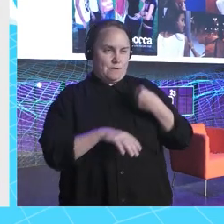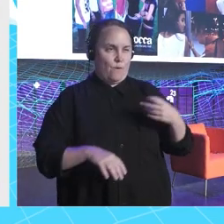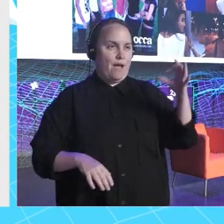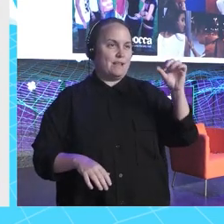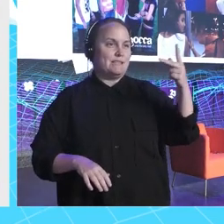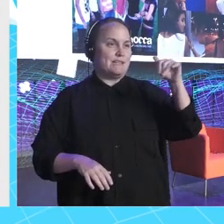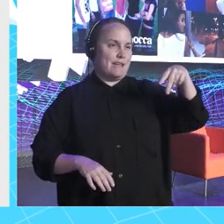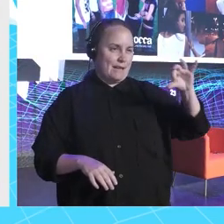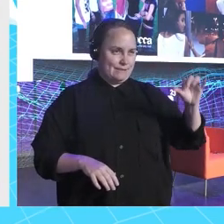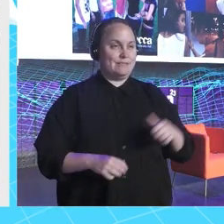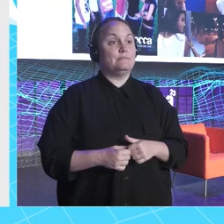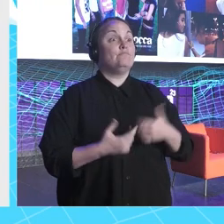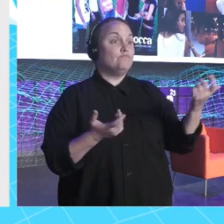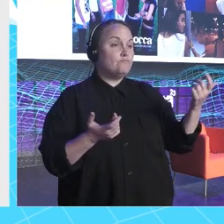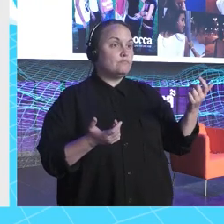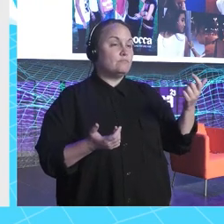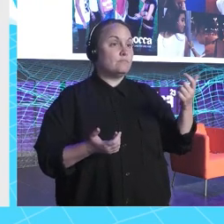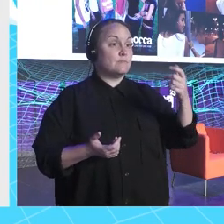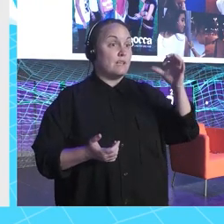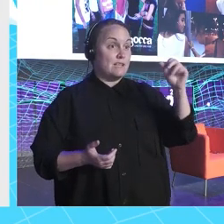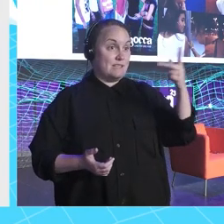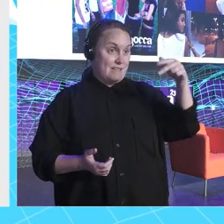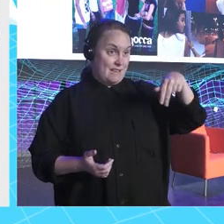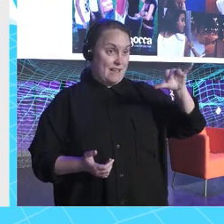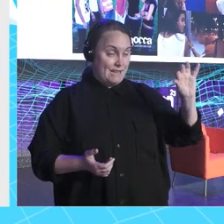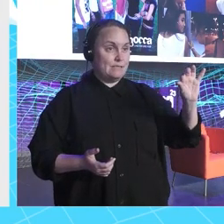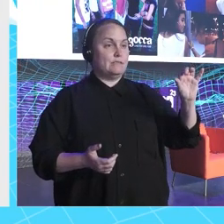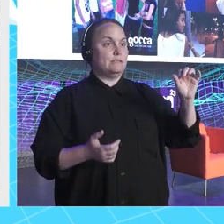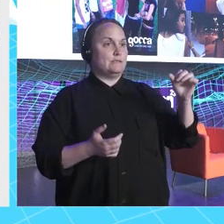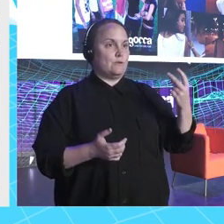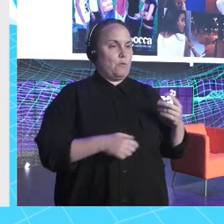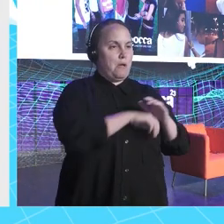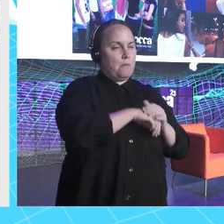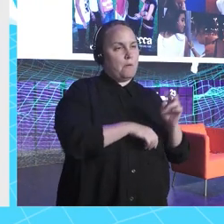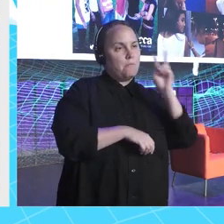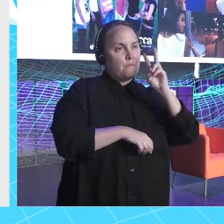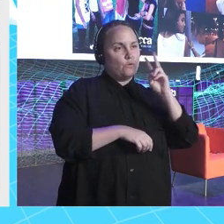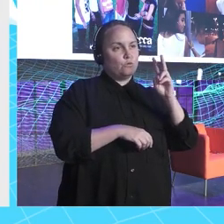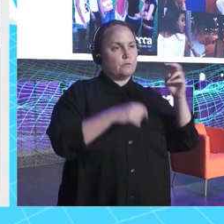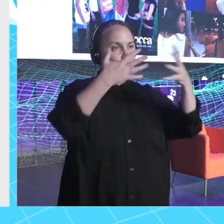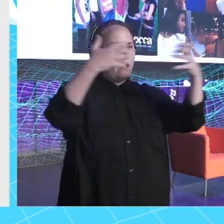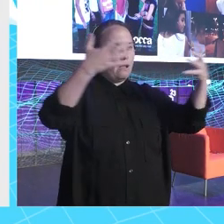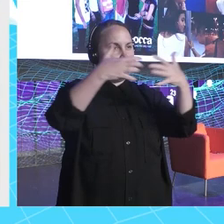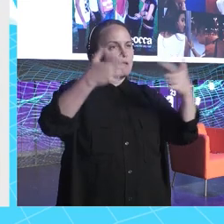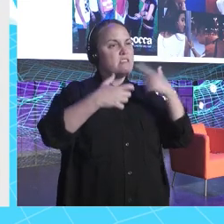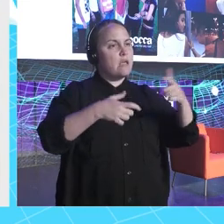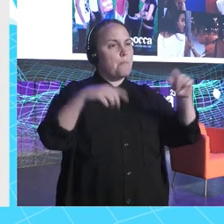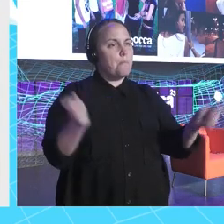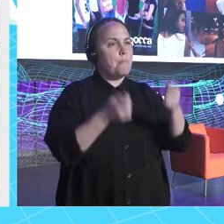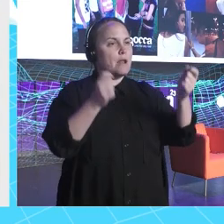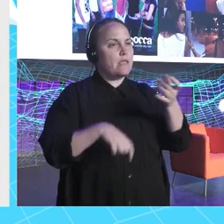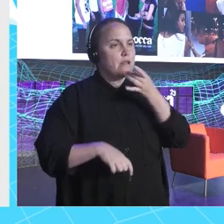cogimos y nos vemos los créditos de Skins, esto, mi mejor amigo Gonzalo y yo, y vemos manager, no sé qué, llamar, sin cortarse.